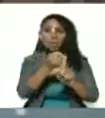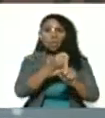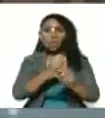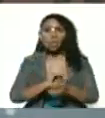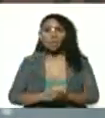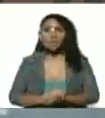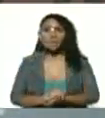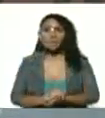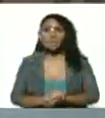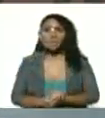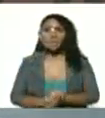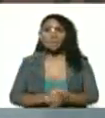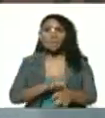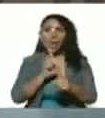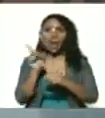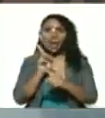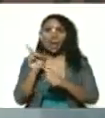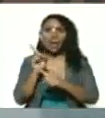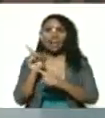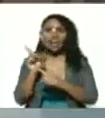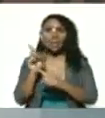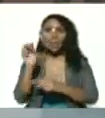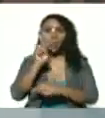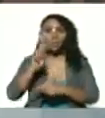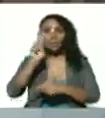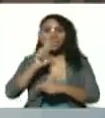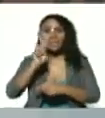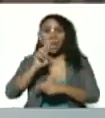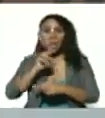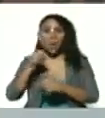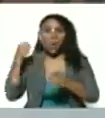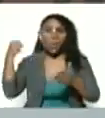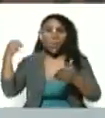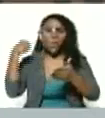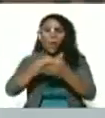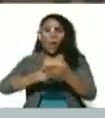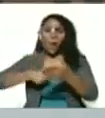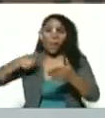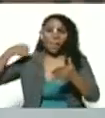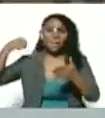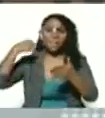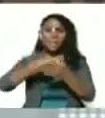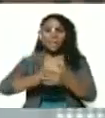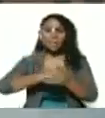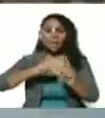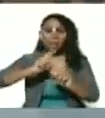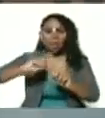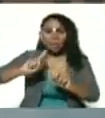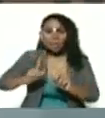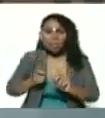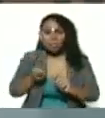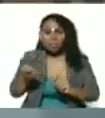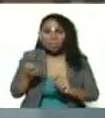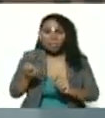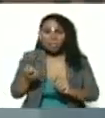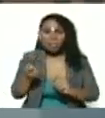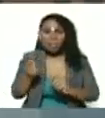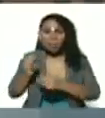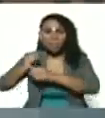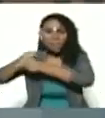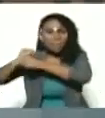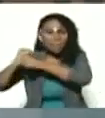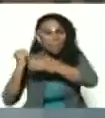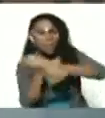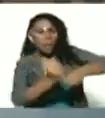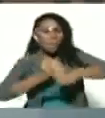que ellos utilizaron golpes, electricidad y batazos contra el